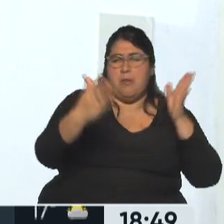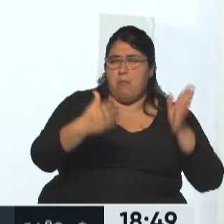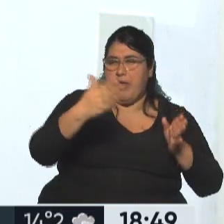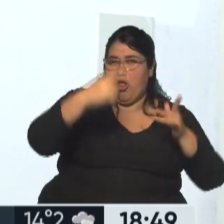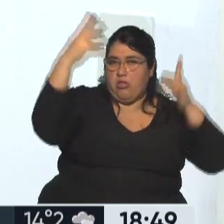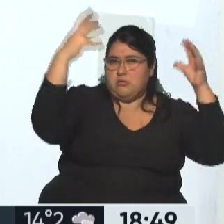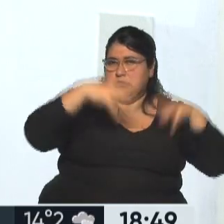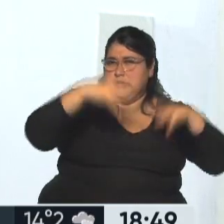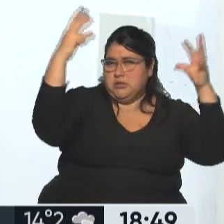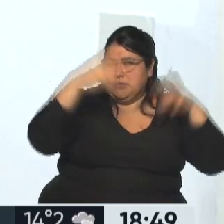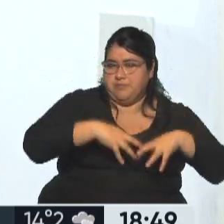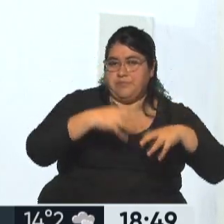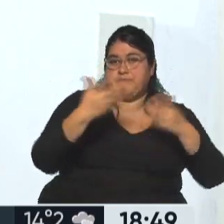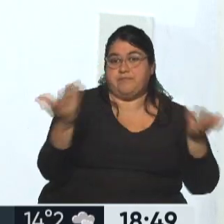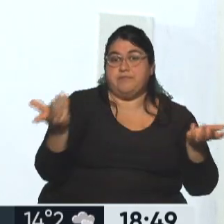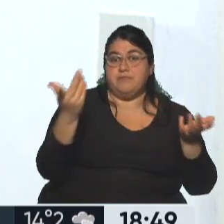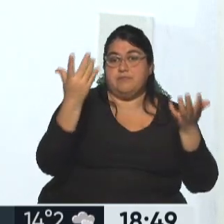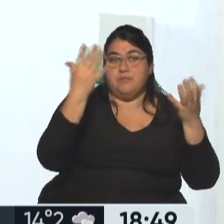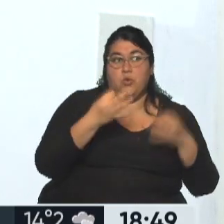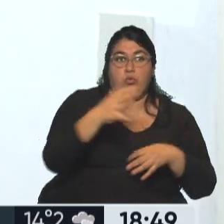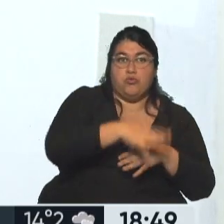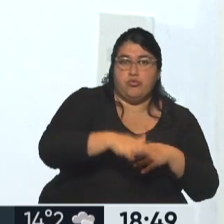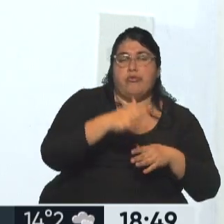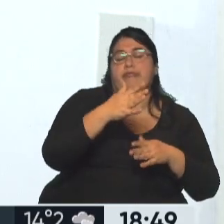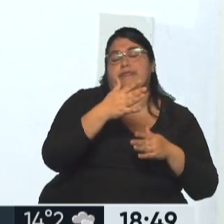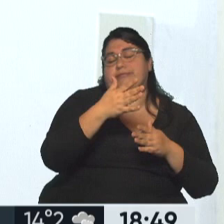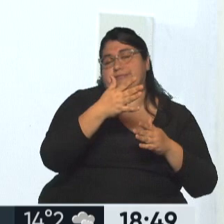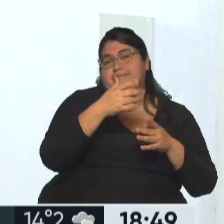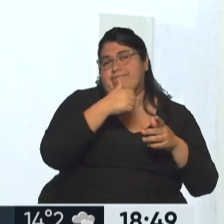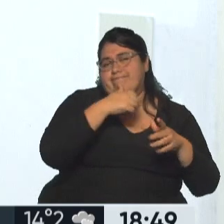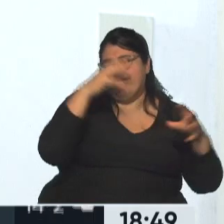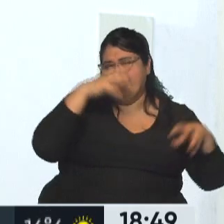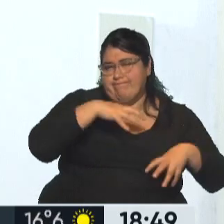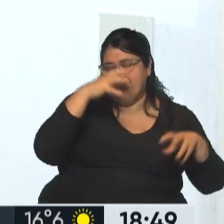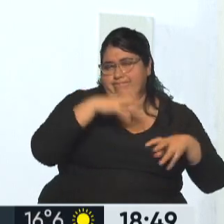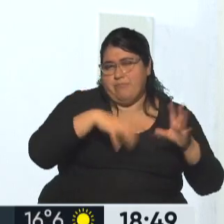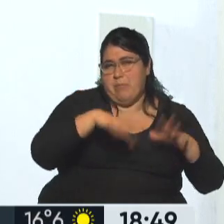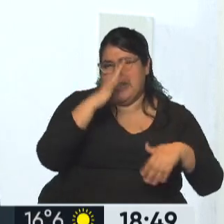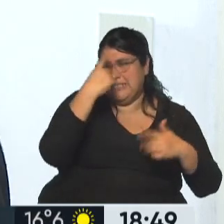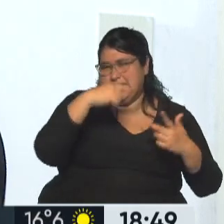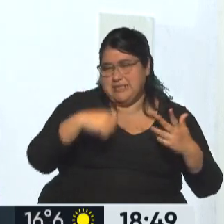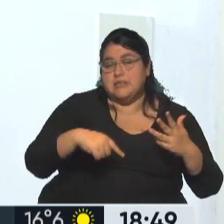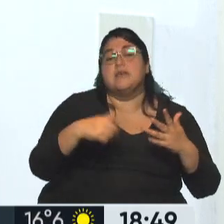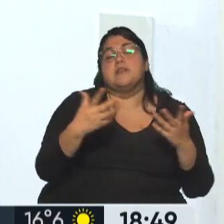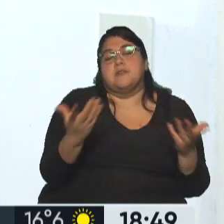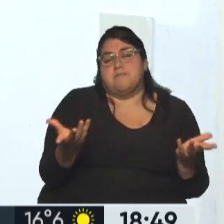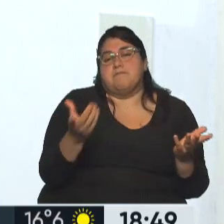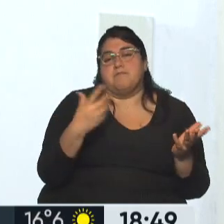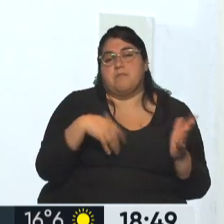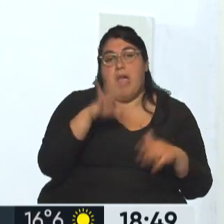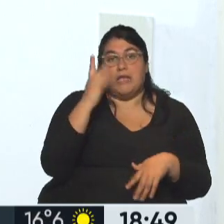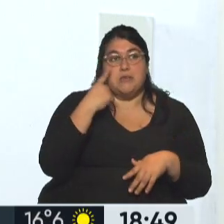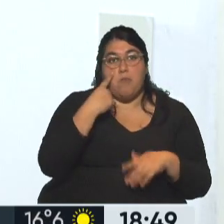precipitaciones. Vieron lo de la corriente de la niña, corriente del niño, fenómenos meteorológicos. Así que con muchos